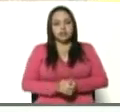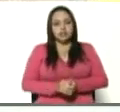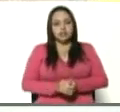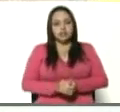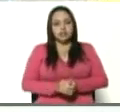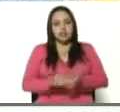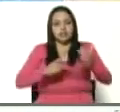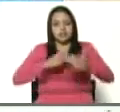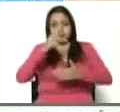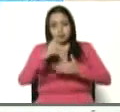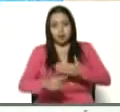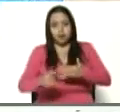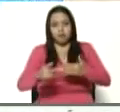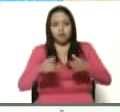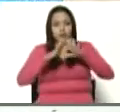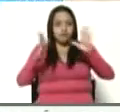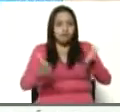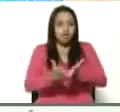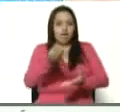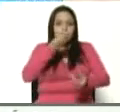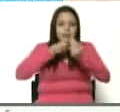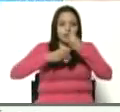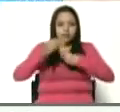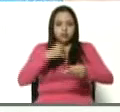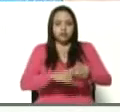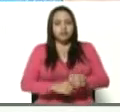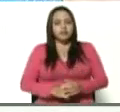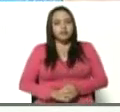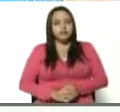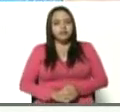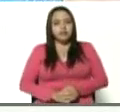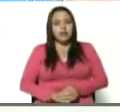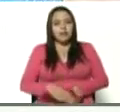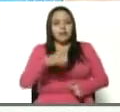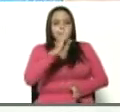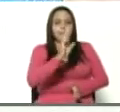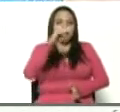Programa Mundial de Alimentos, el PMA.